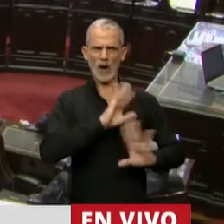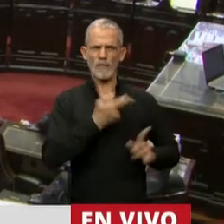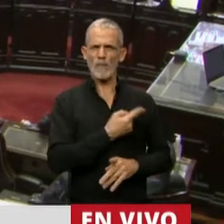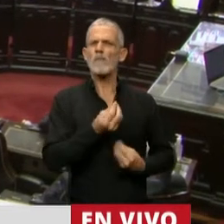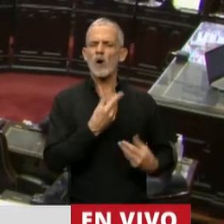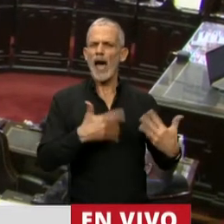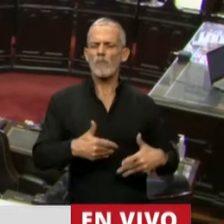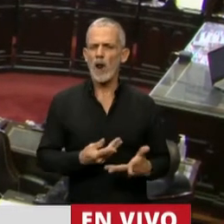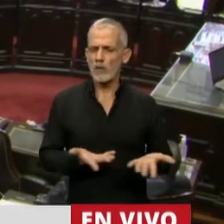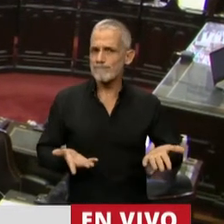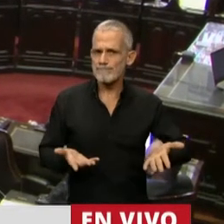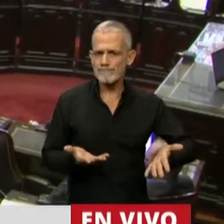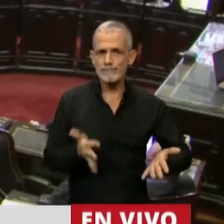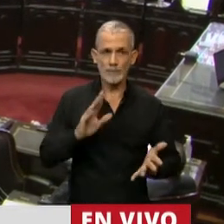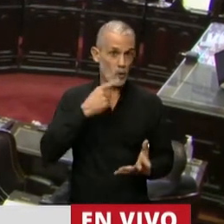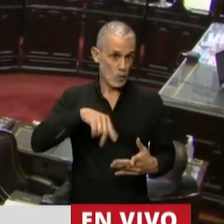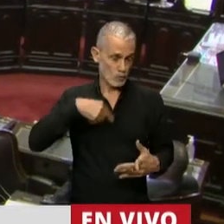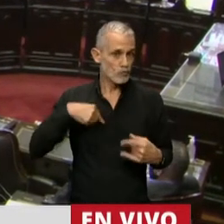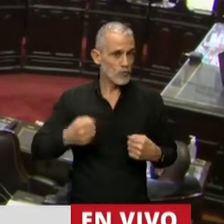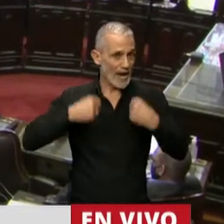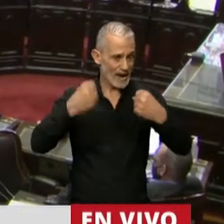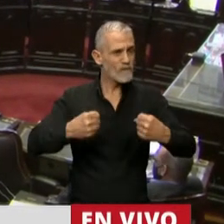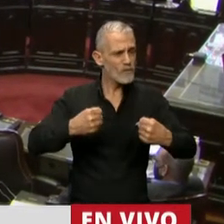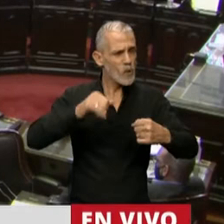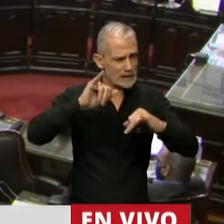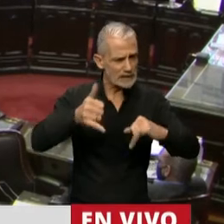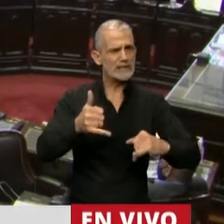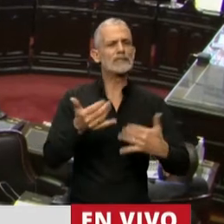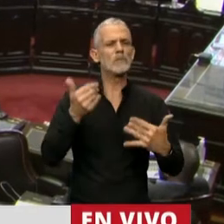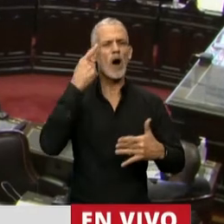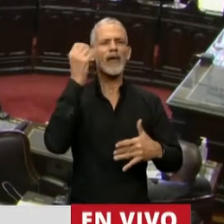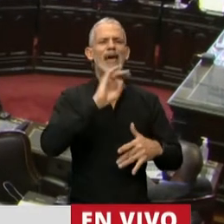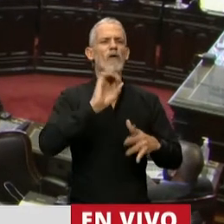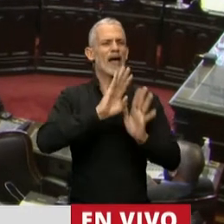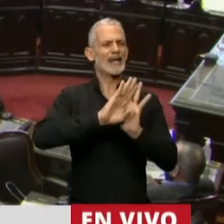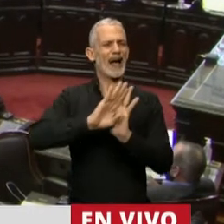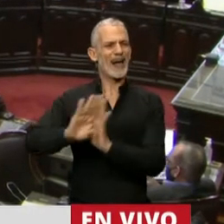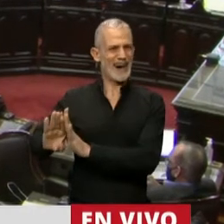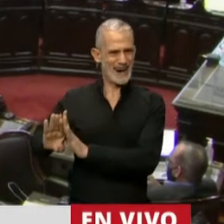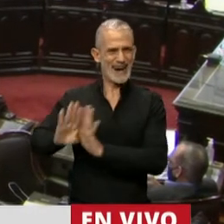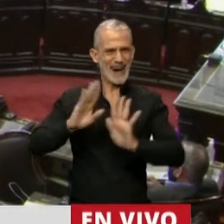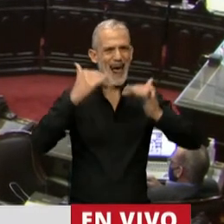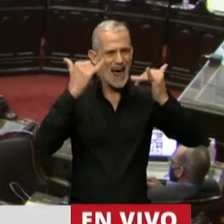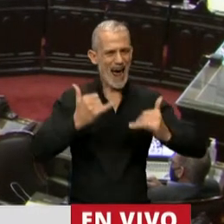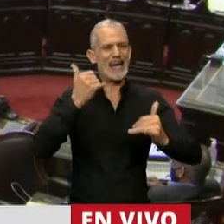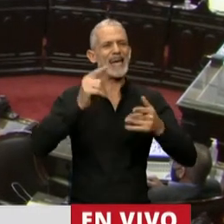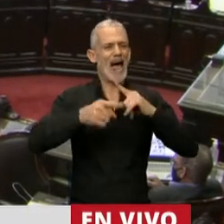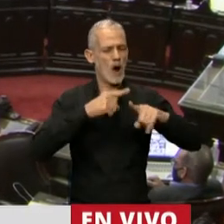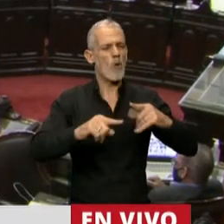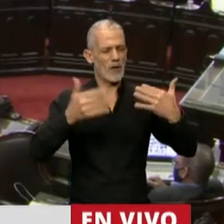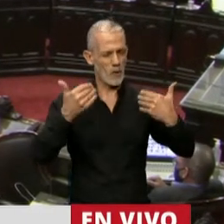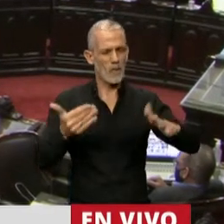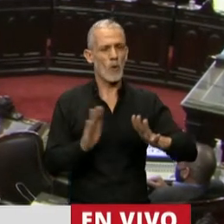Creo que tuvimos que hacer un esfuerzo y logramos vencer esa desconfianza y también tengo que